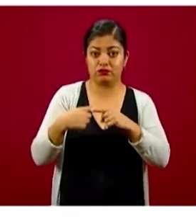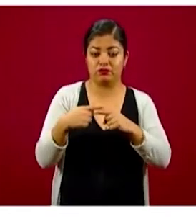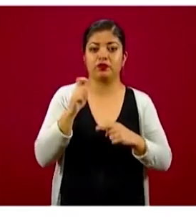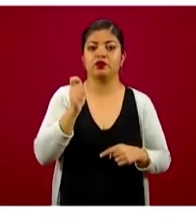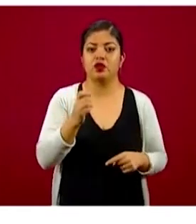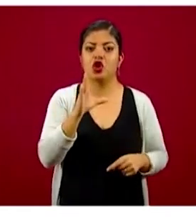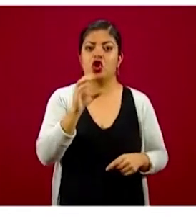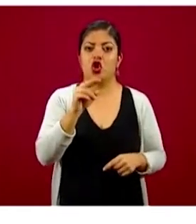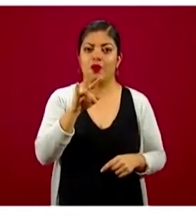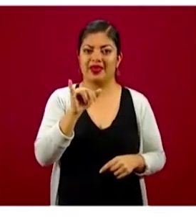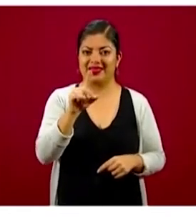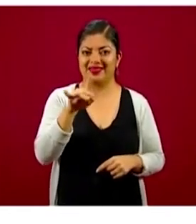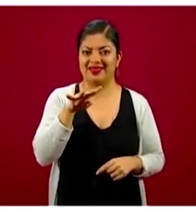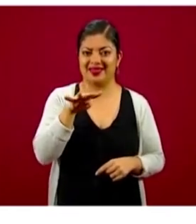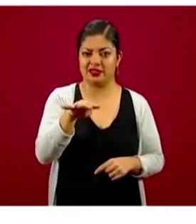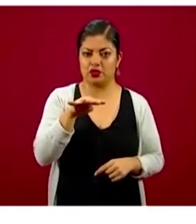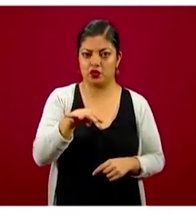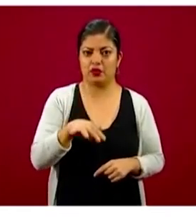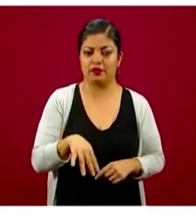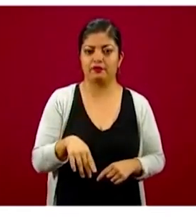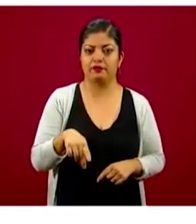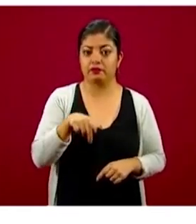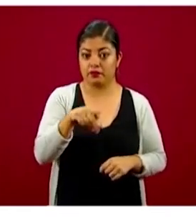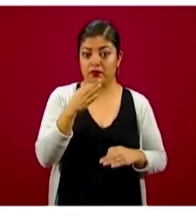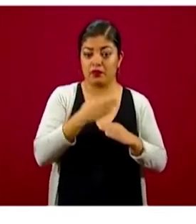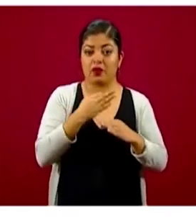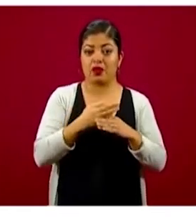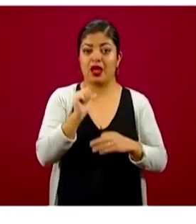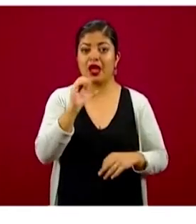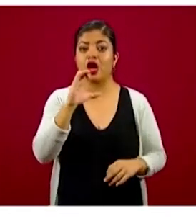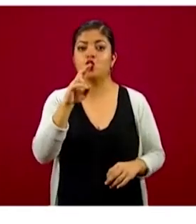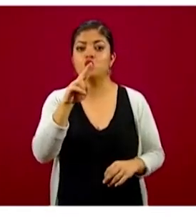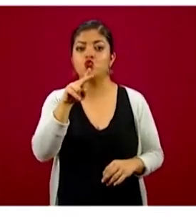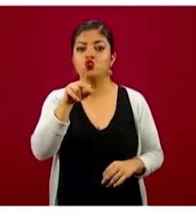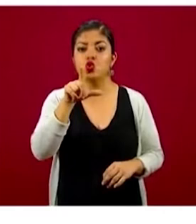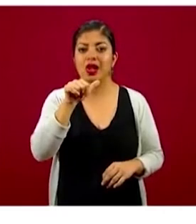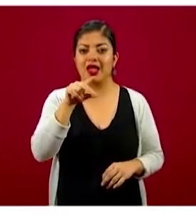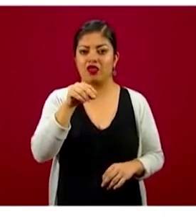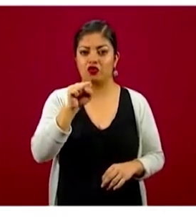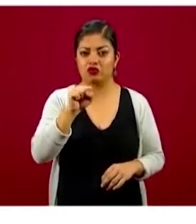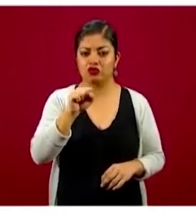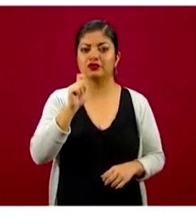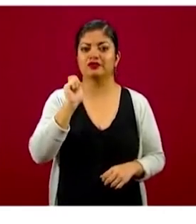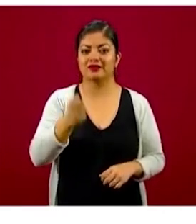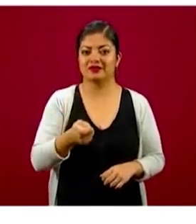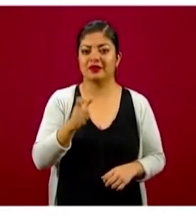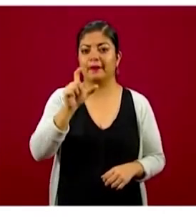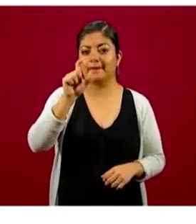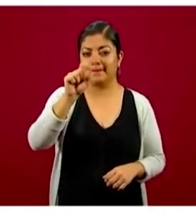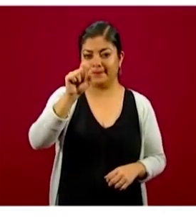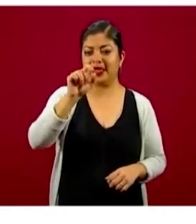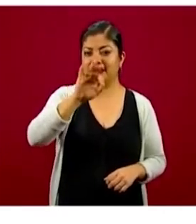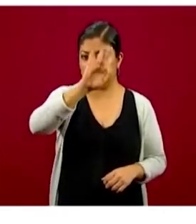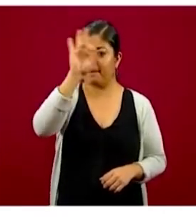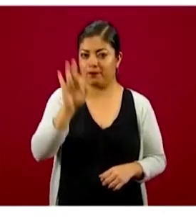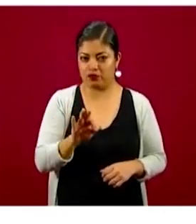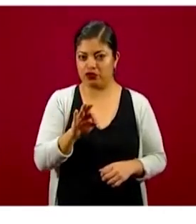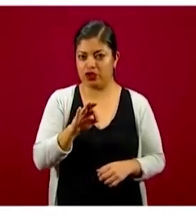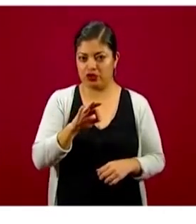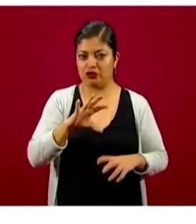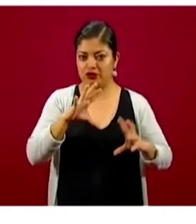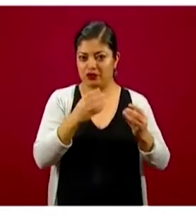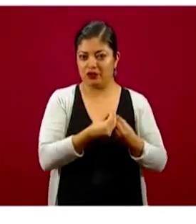-19. De esta cantidad de casos acumulados, solamente la quinta parte, es decir, el 20 por ciento de ellos, que es